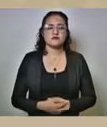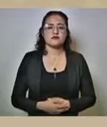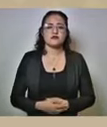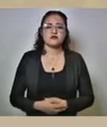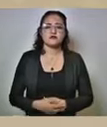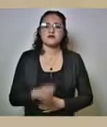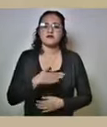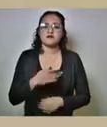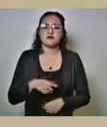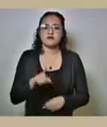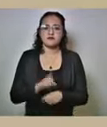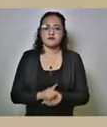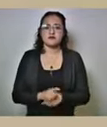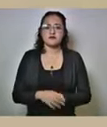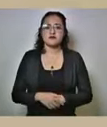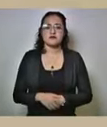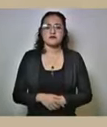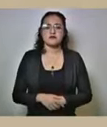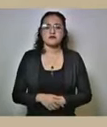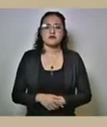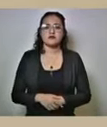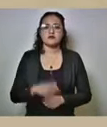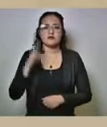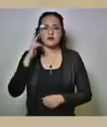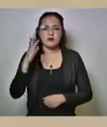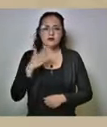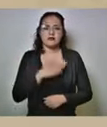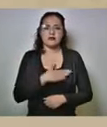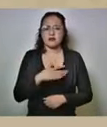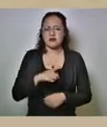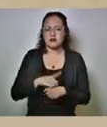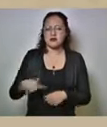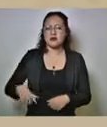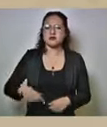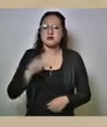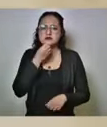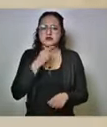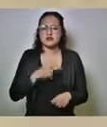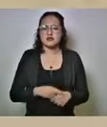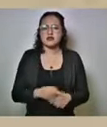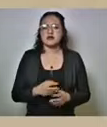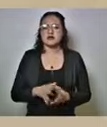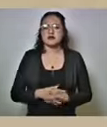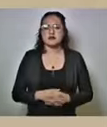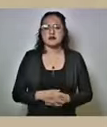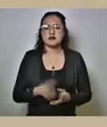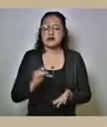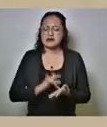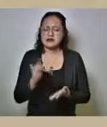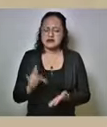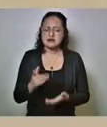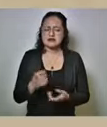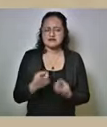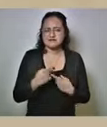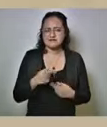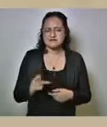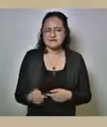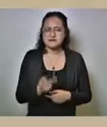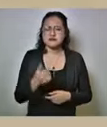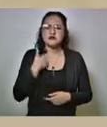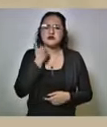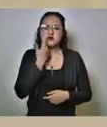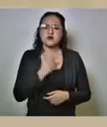hola buenos días hola qué tal gobernador secretario muy buenos días pero gracias por la palabra me gustaría